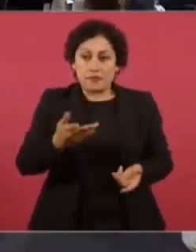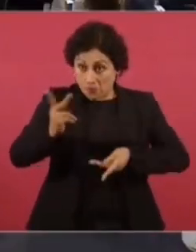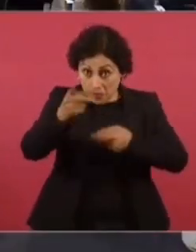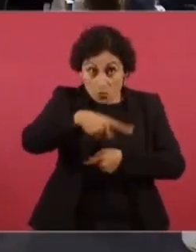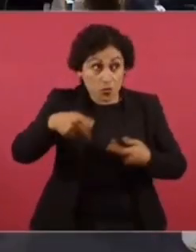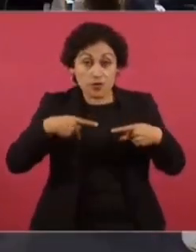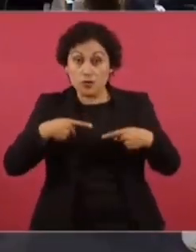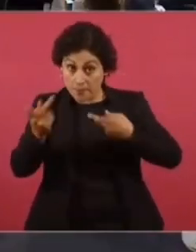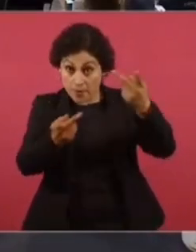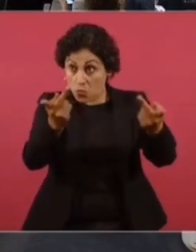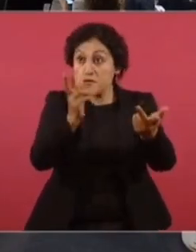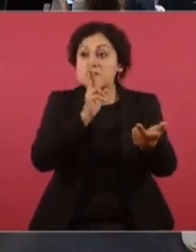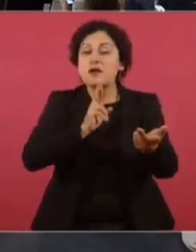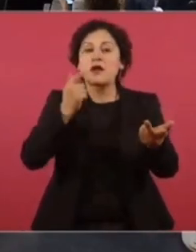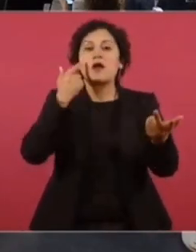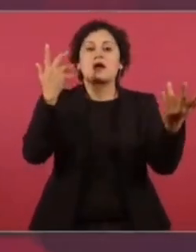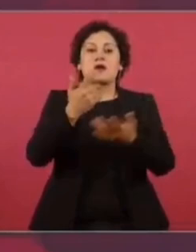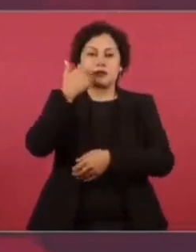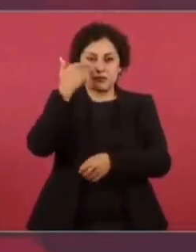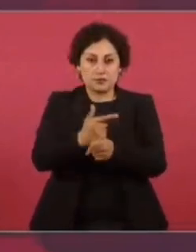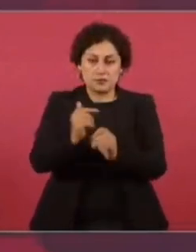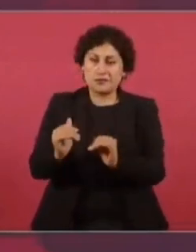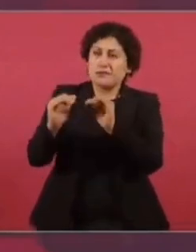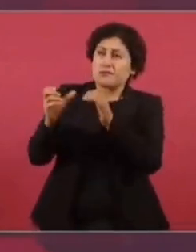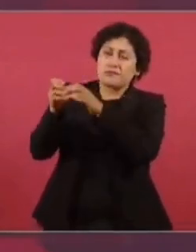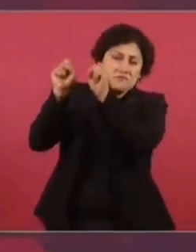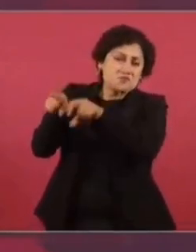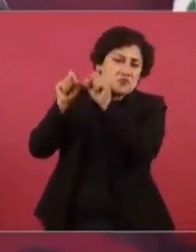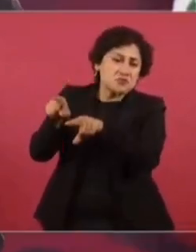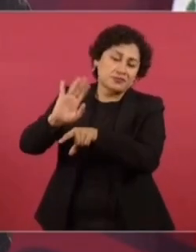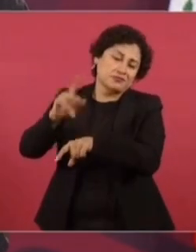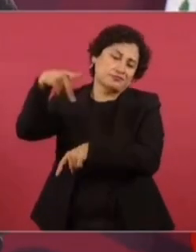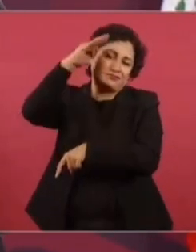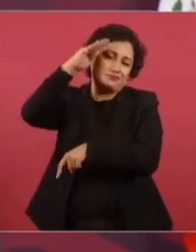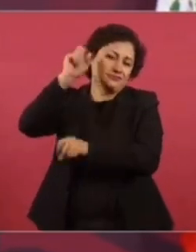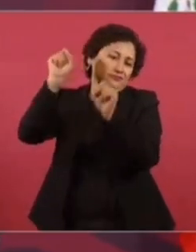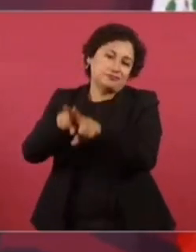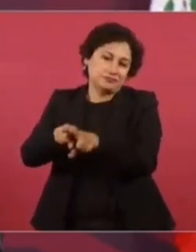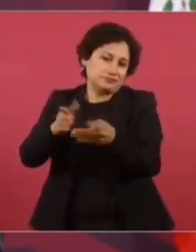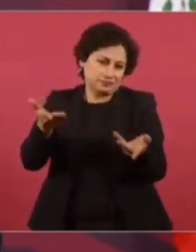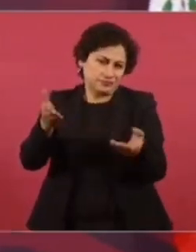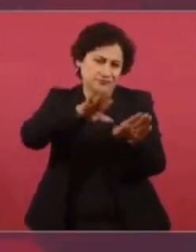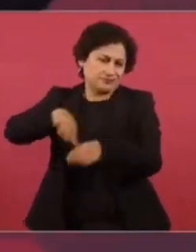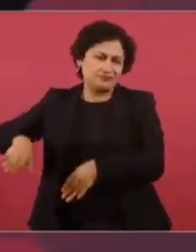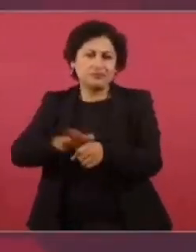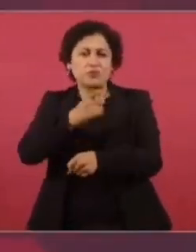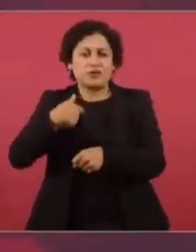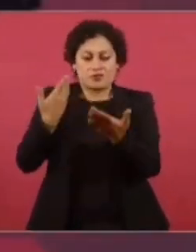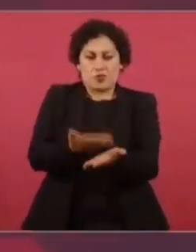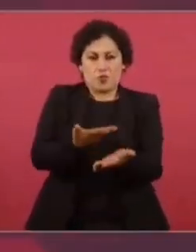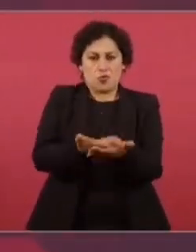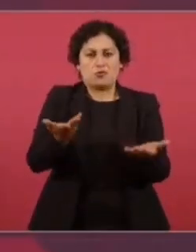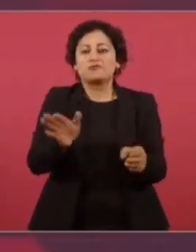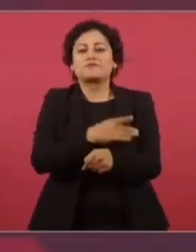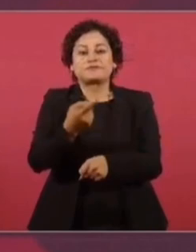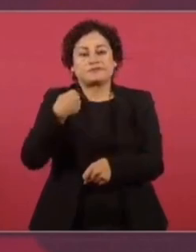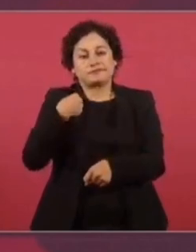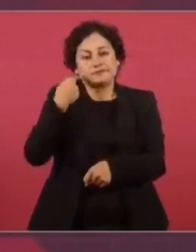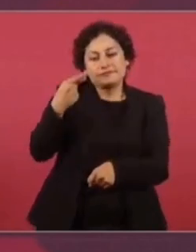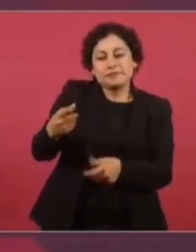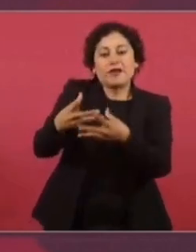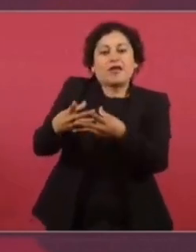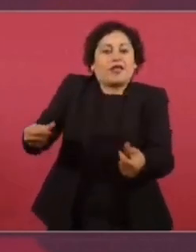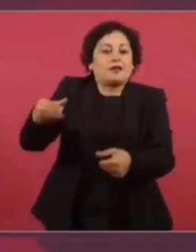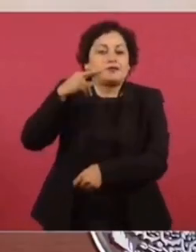que no sean las élites. Por eso estoy proponiendo. No es que milagrosamente ya se va a resolver porque es un problema